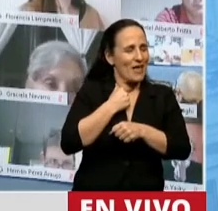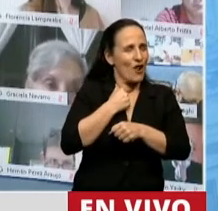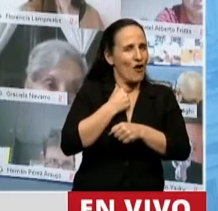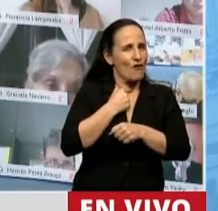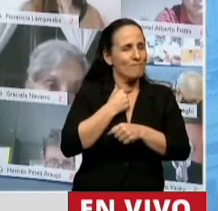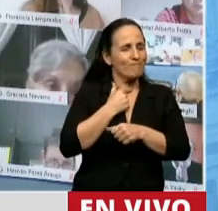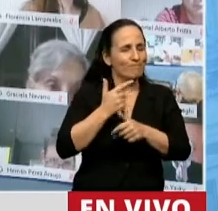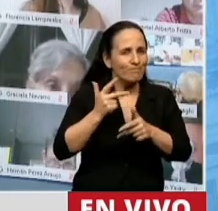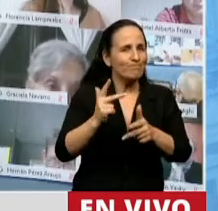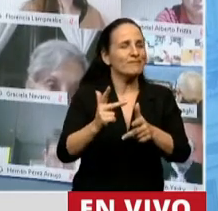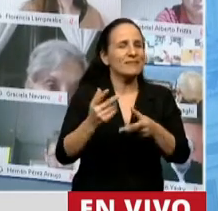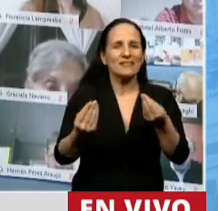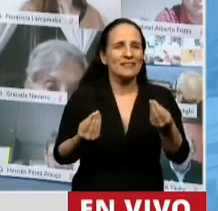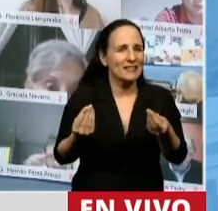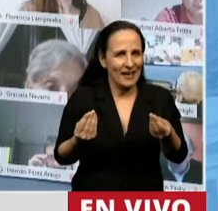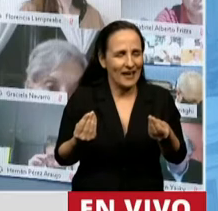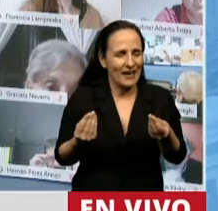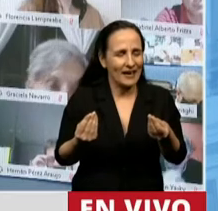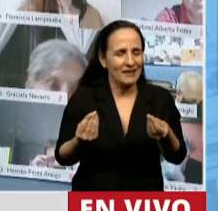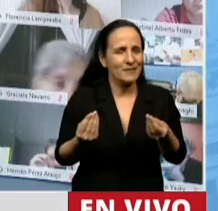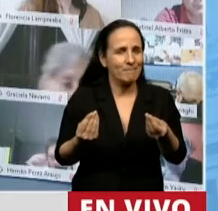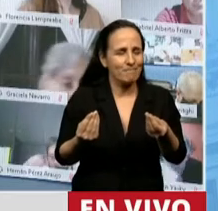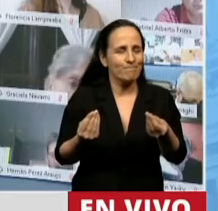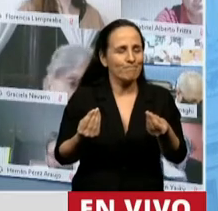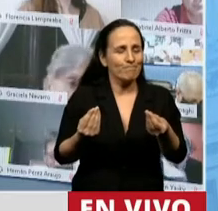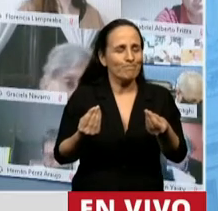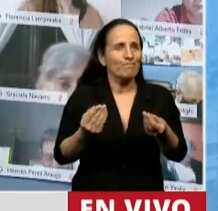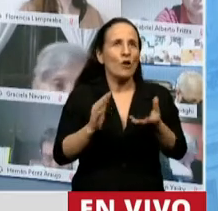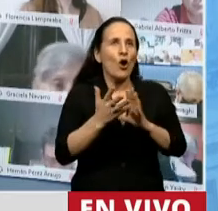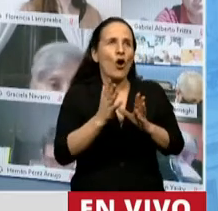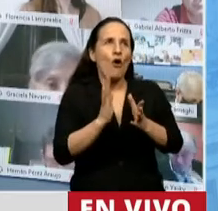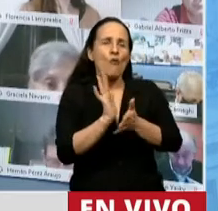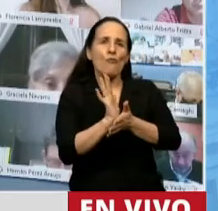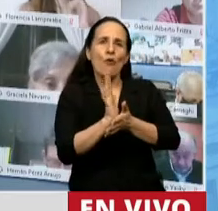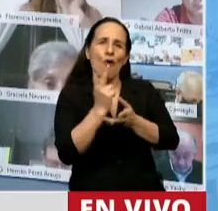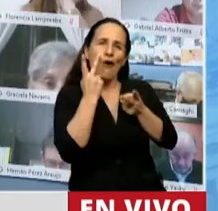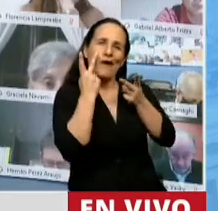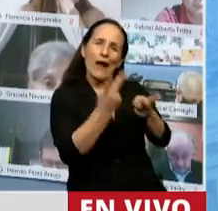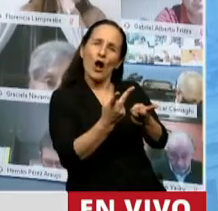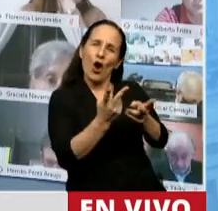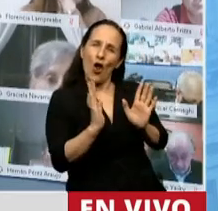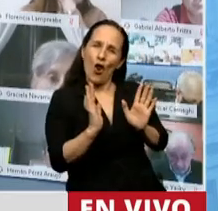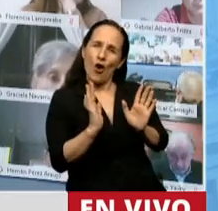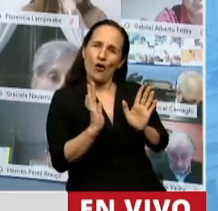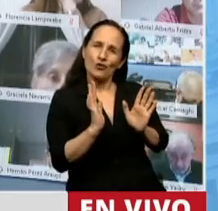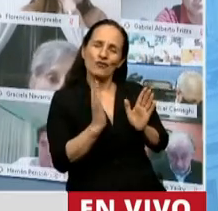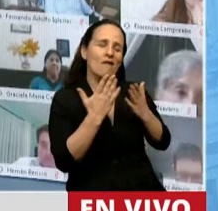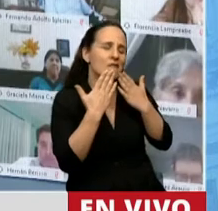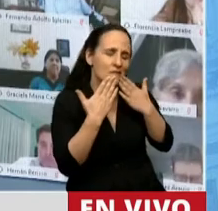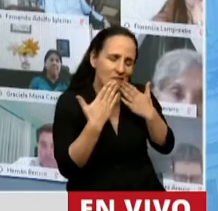dejar de reconocer y agradecer